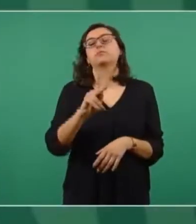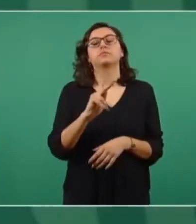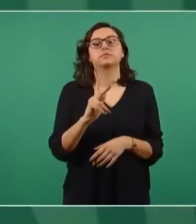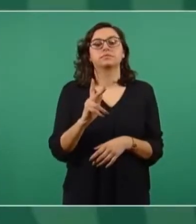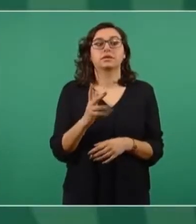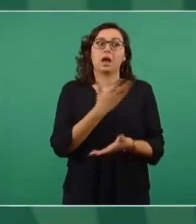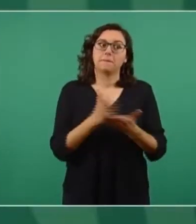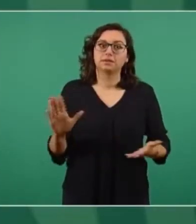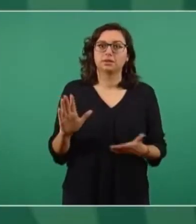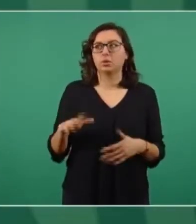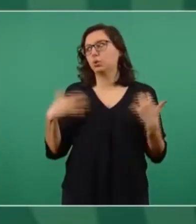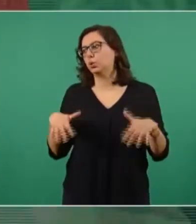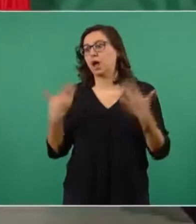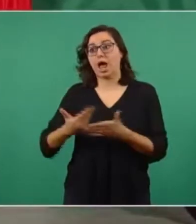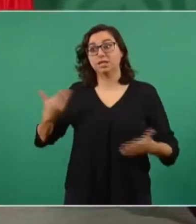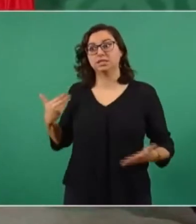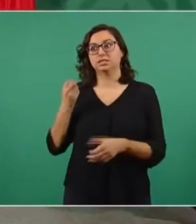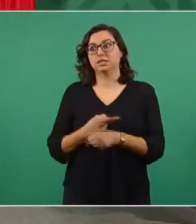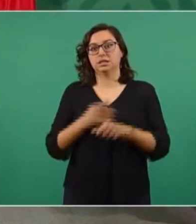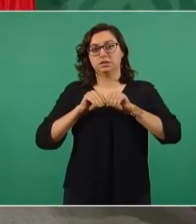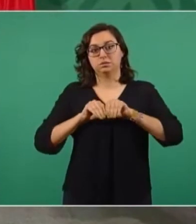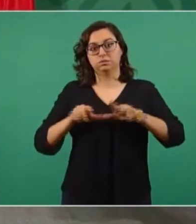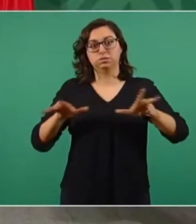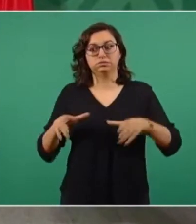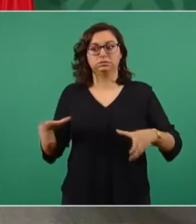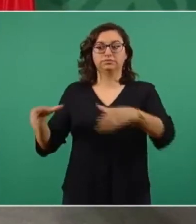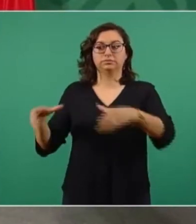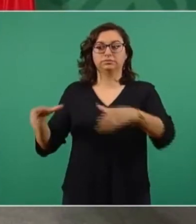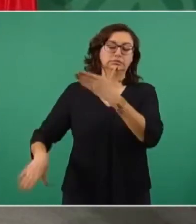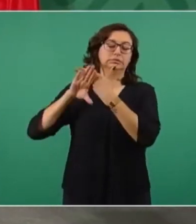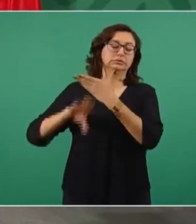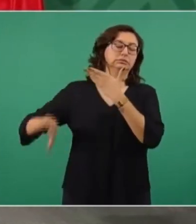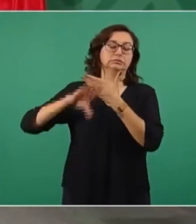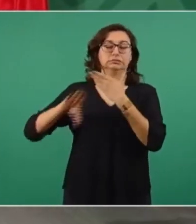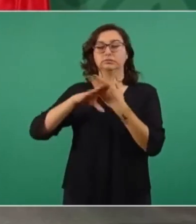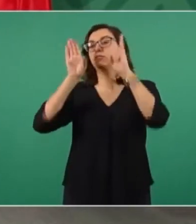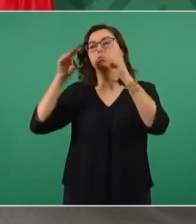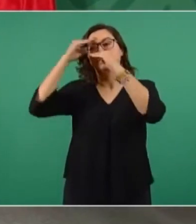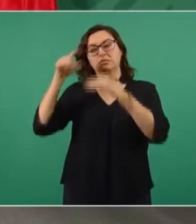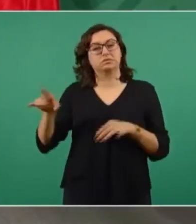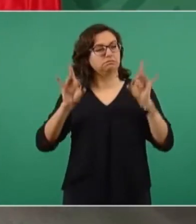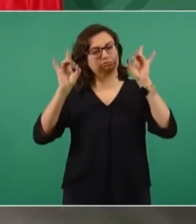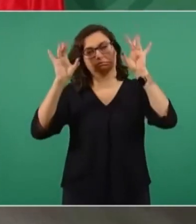si lo hacemos público desde el principio, nuestros adversarios, los conservadores que no les gusta nada,